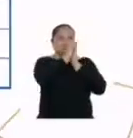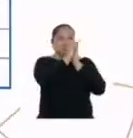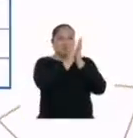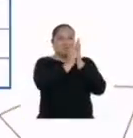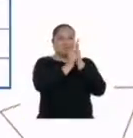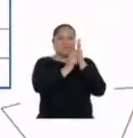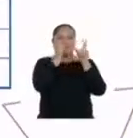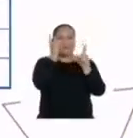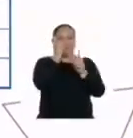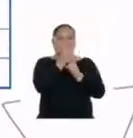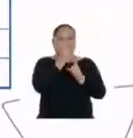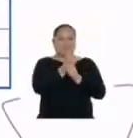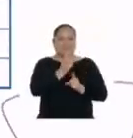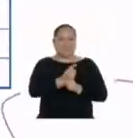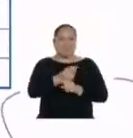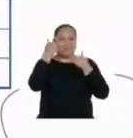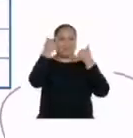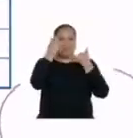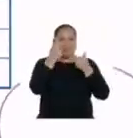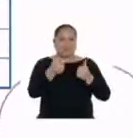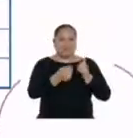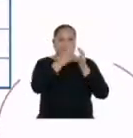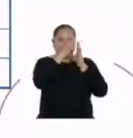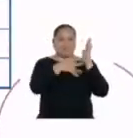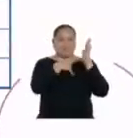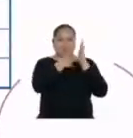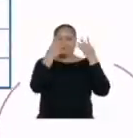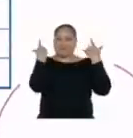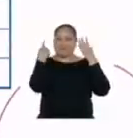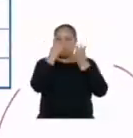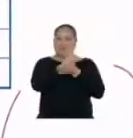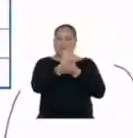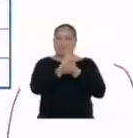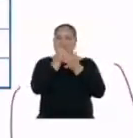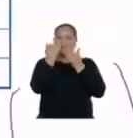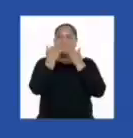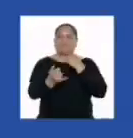texto cumple con todos los criterios para realizar la versión final.